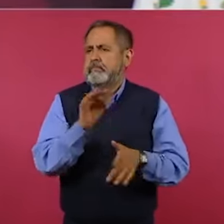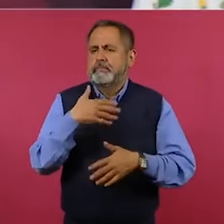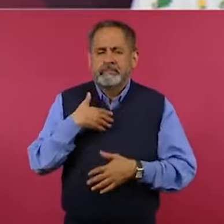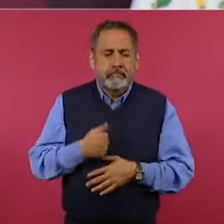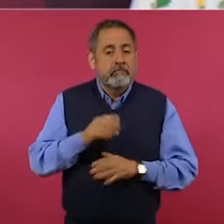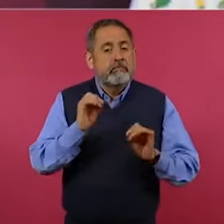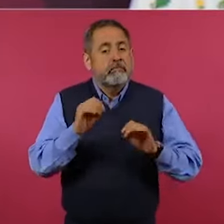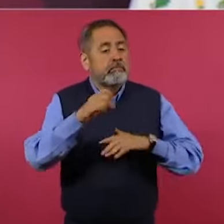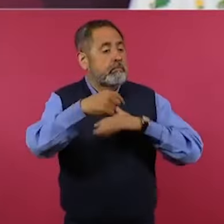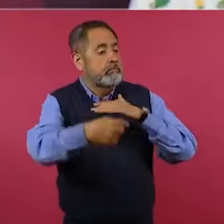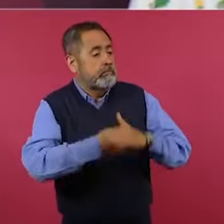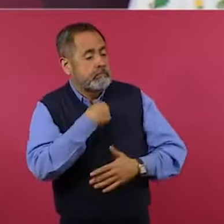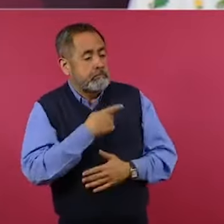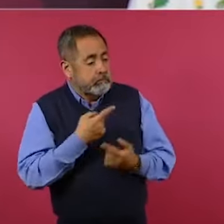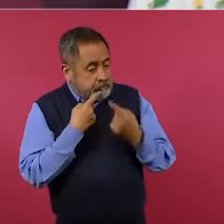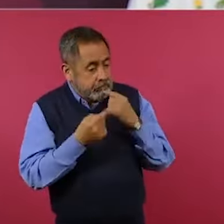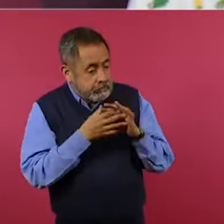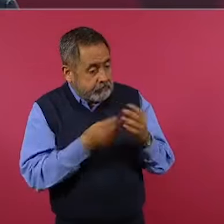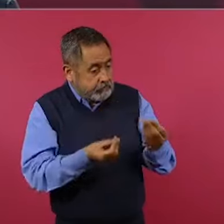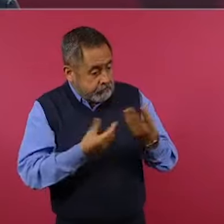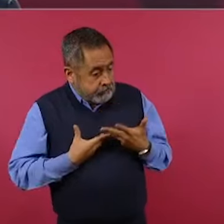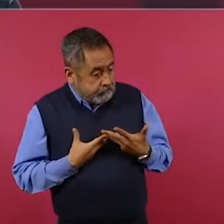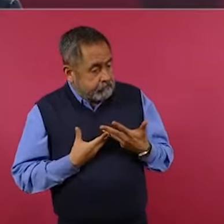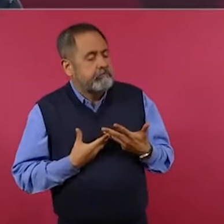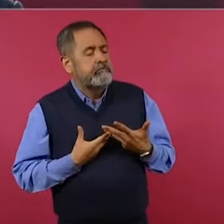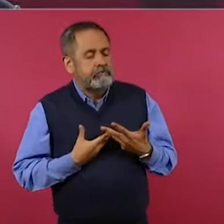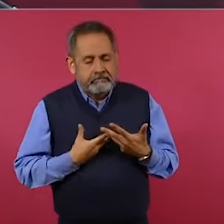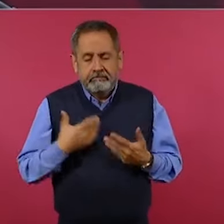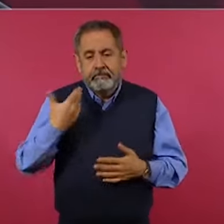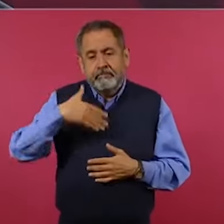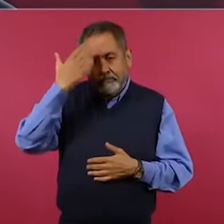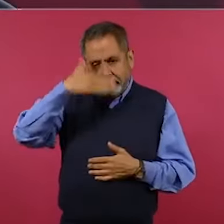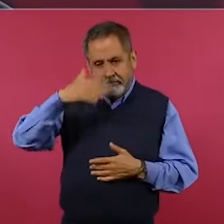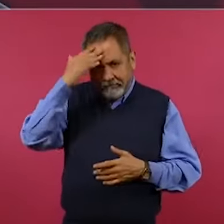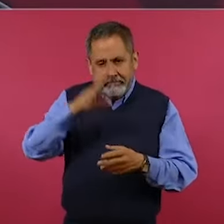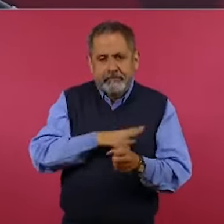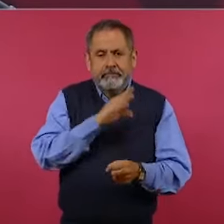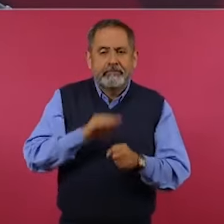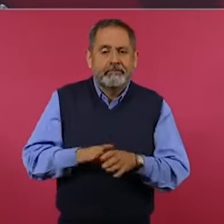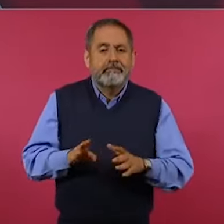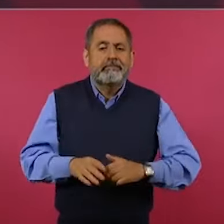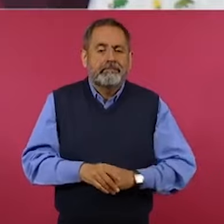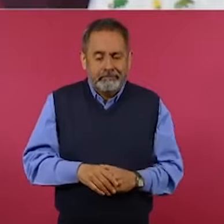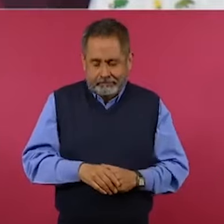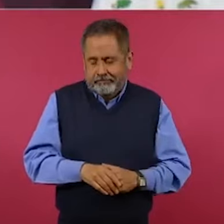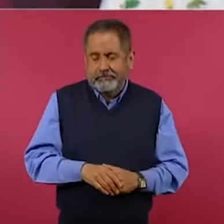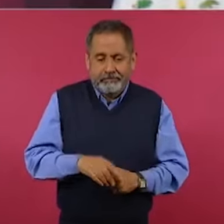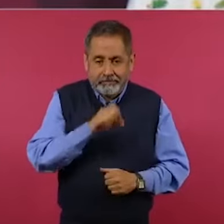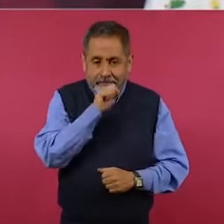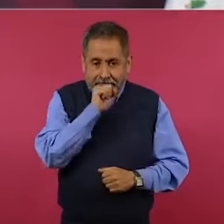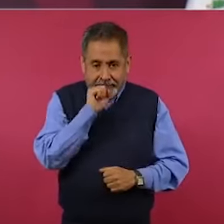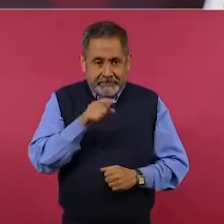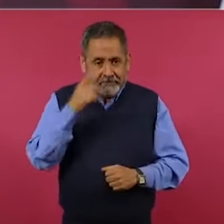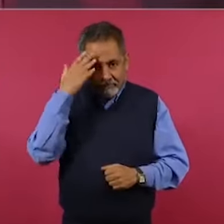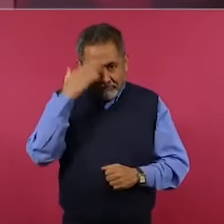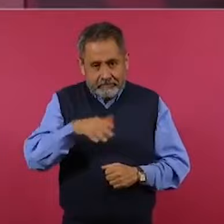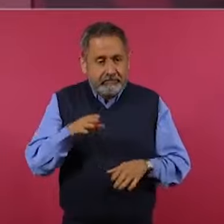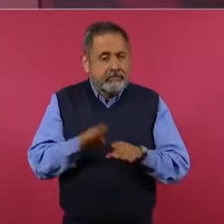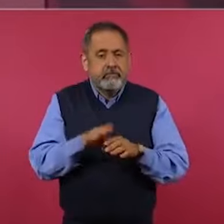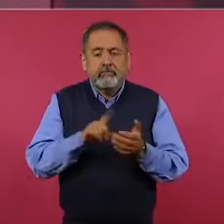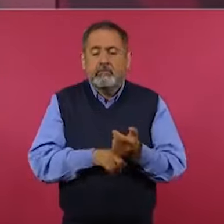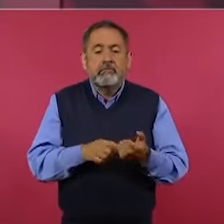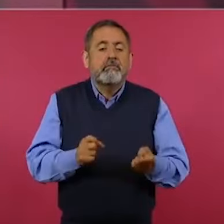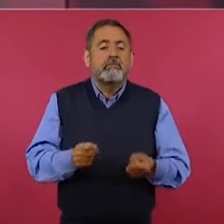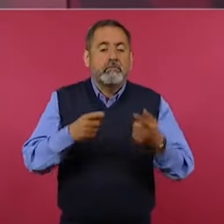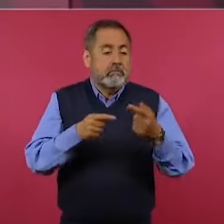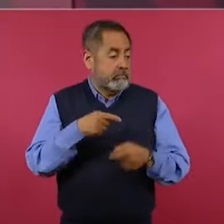todo y se sabe de cuánto aportaron